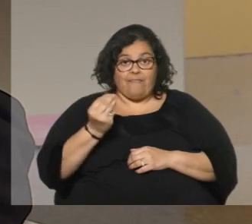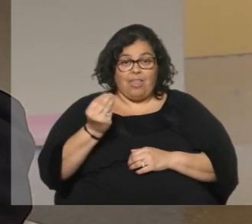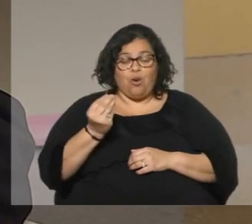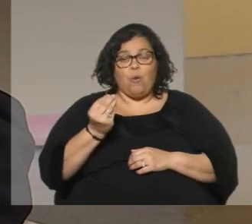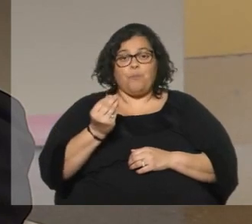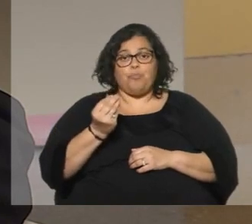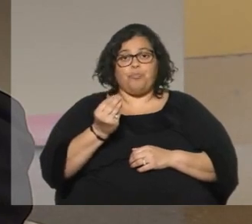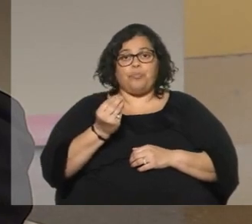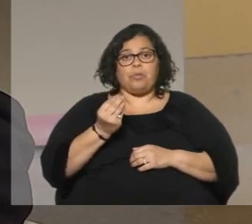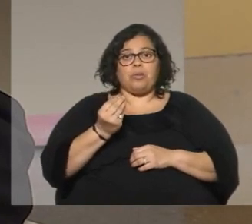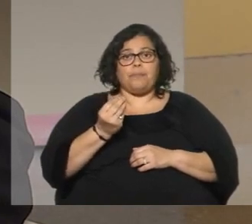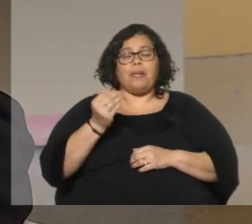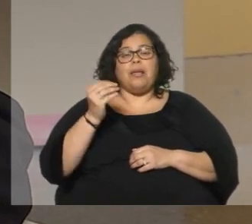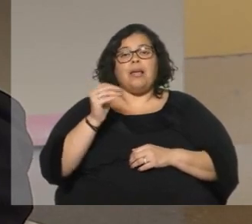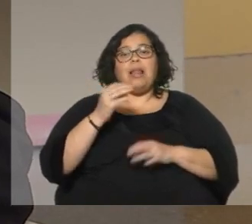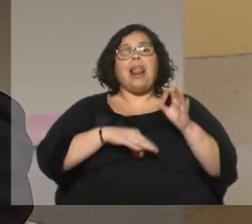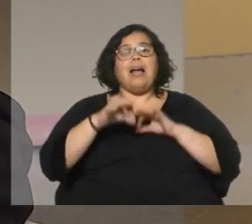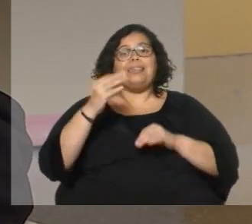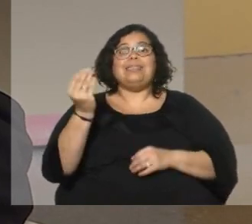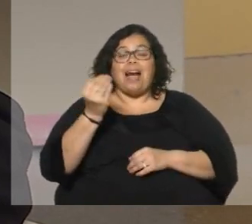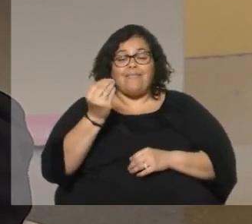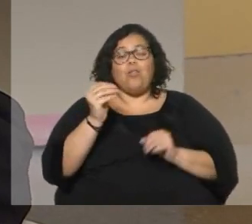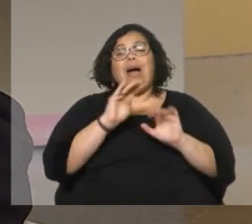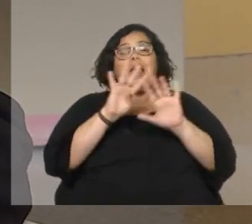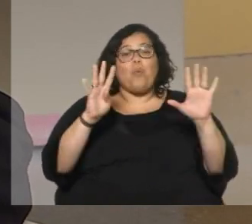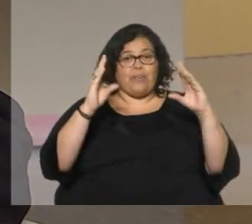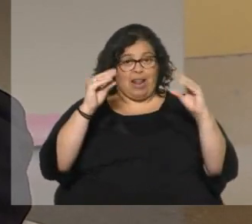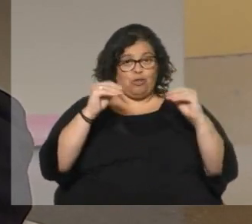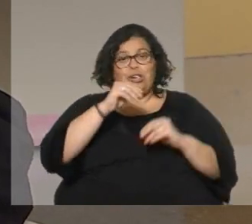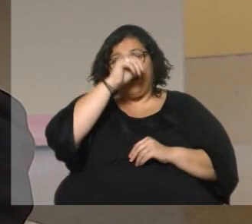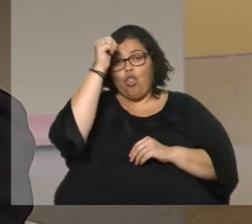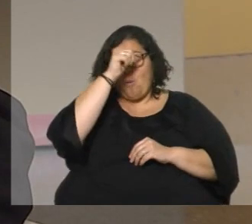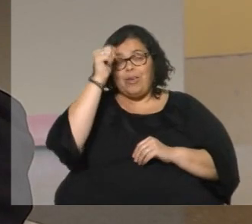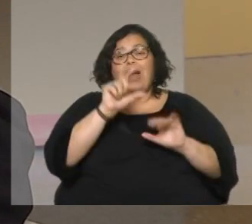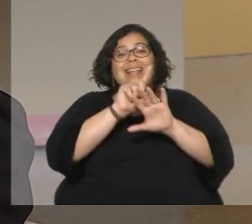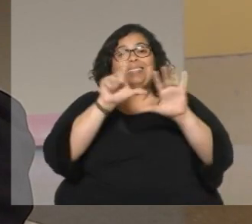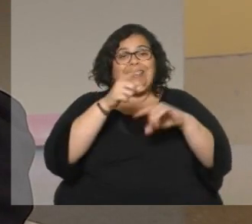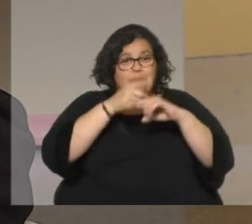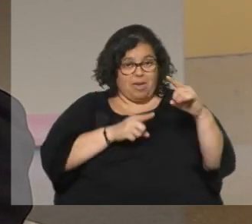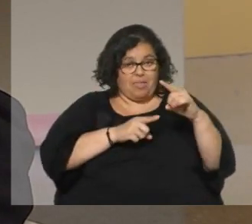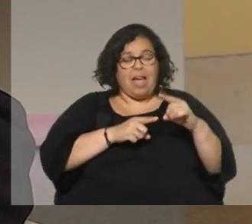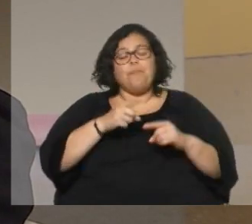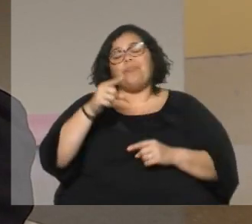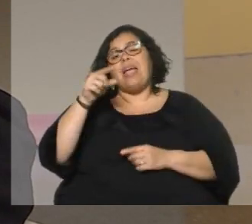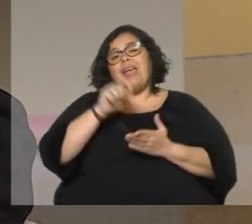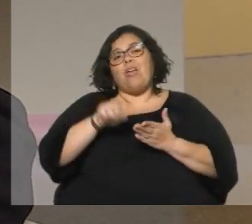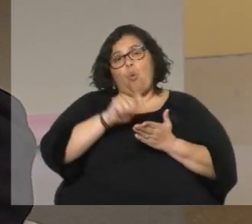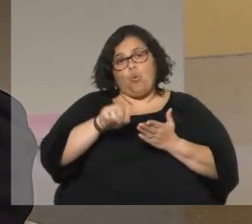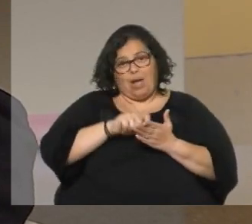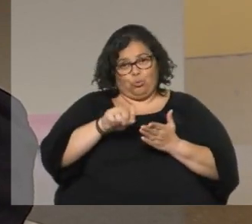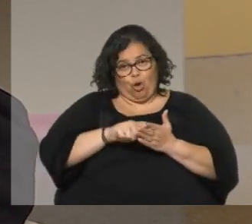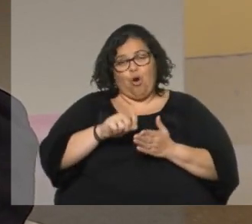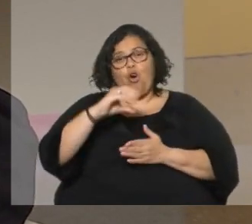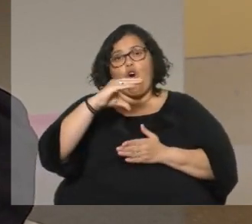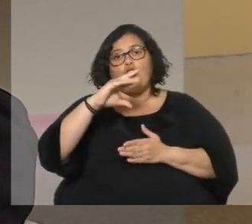la obra es los sábados hasta las 21 horas domingo 19.30 es de un autor croata Ivor Martinich